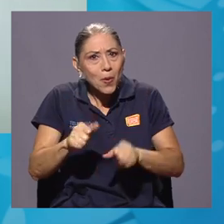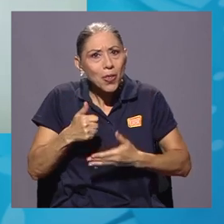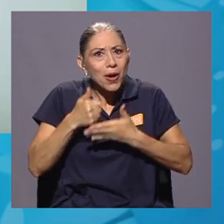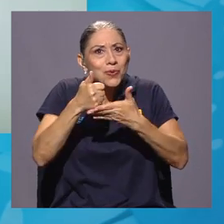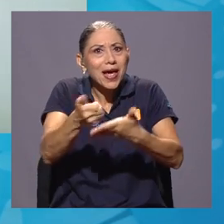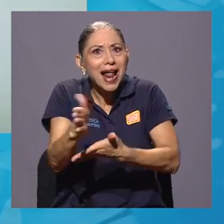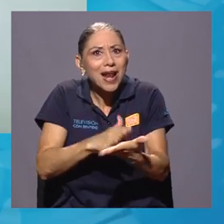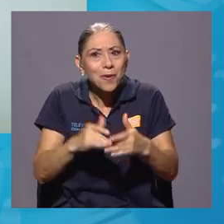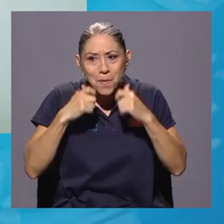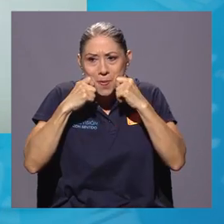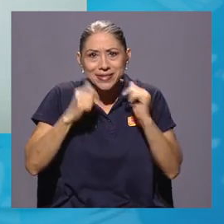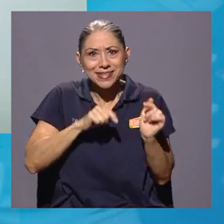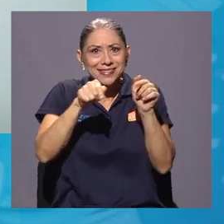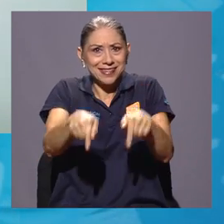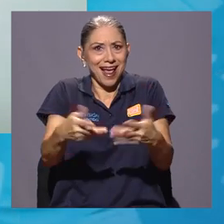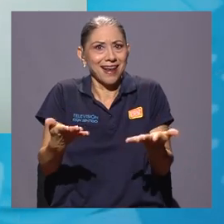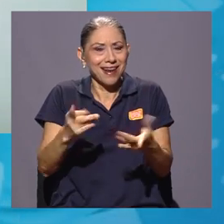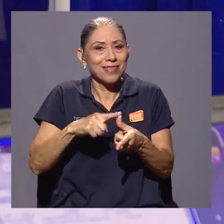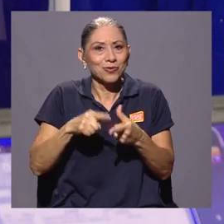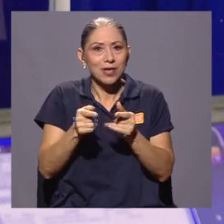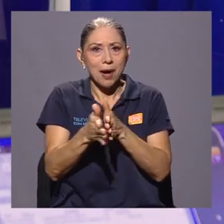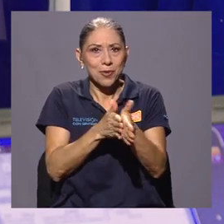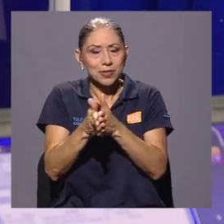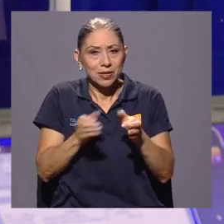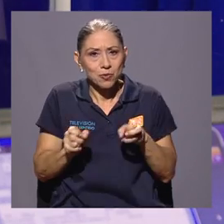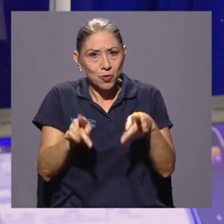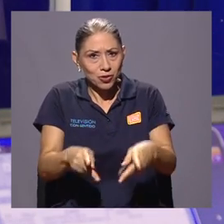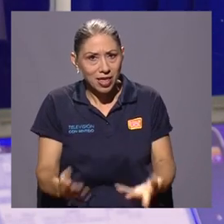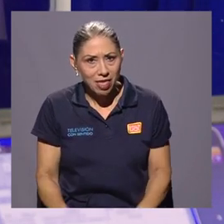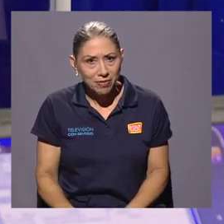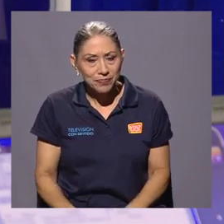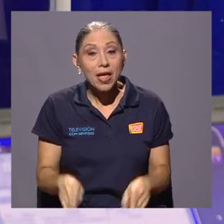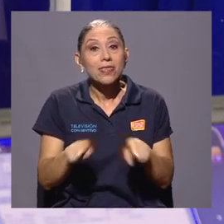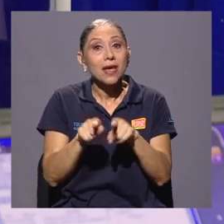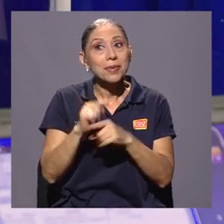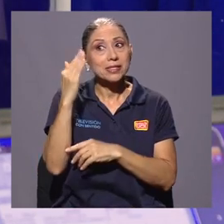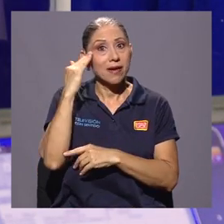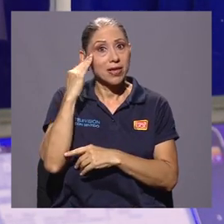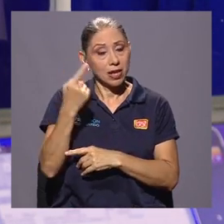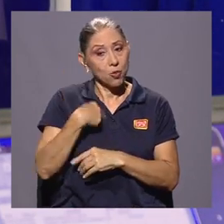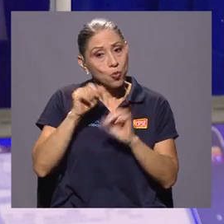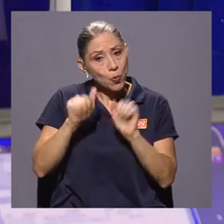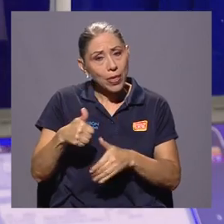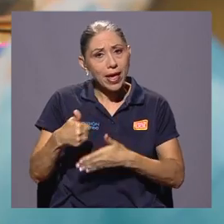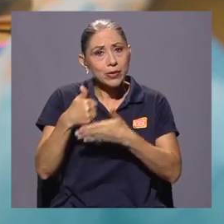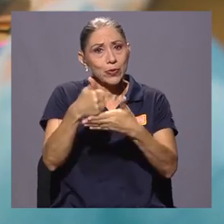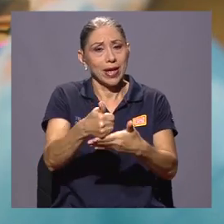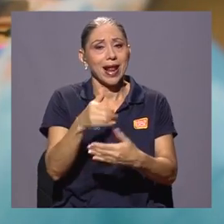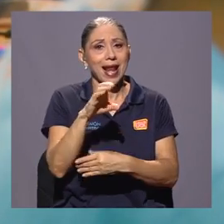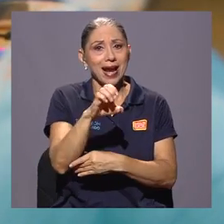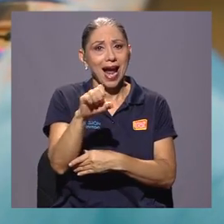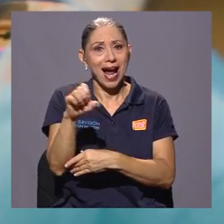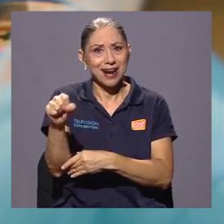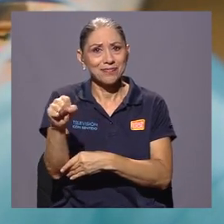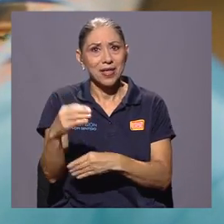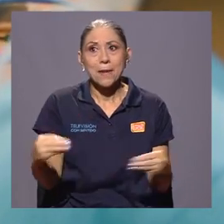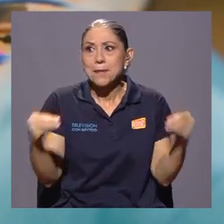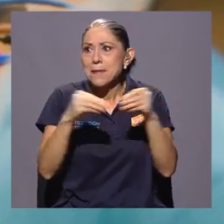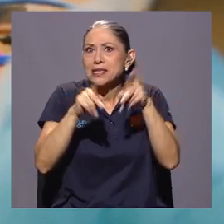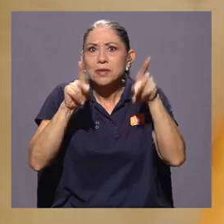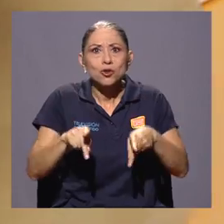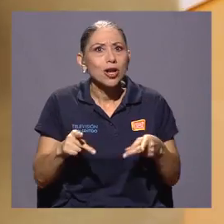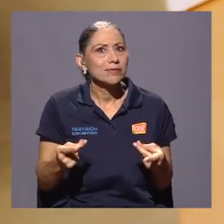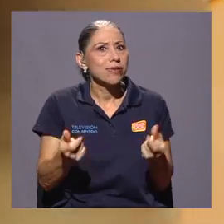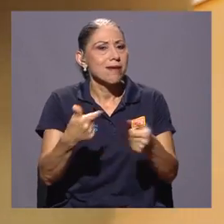y es presencial, ¿por qué no tomar la oportunidad? También saber que uno puede ayudar con la caja para que sean más personas las